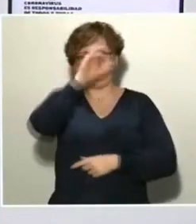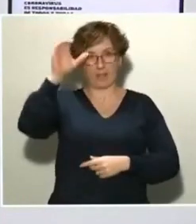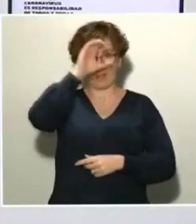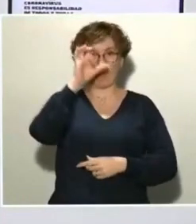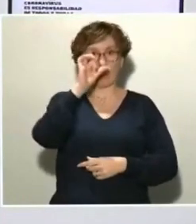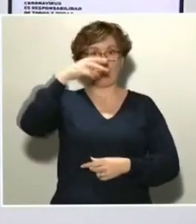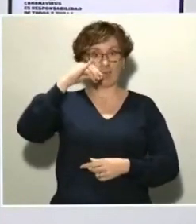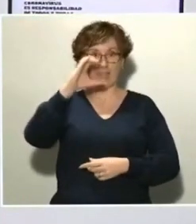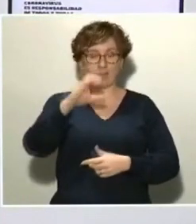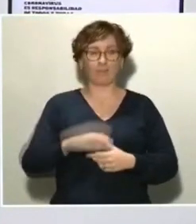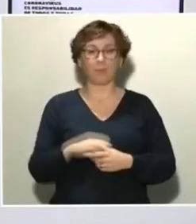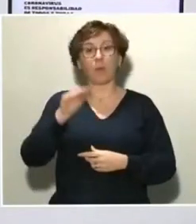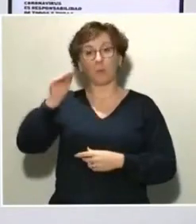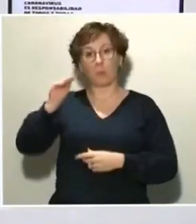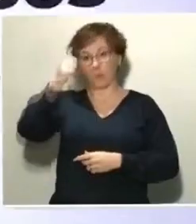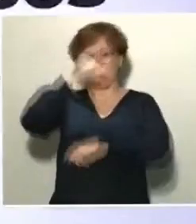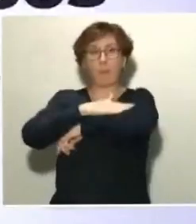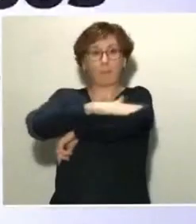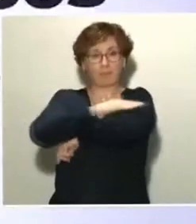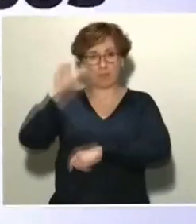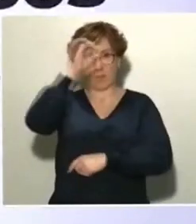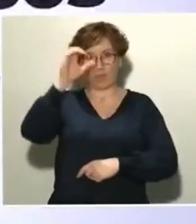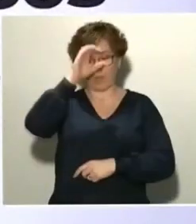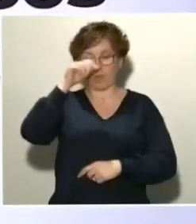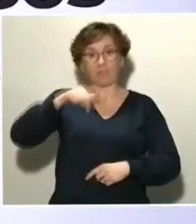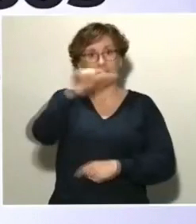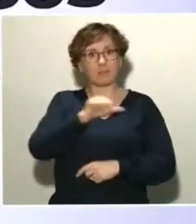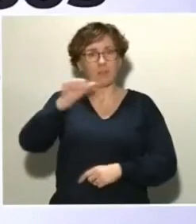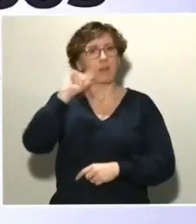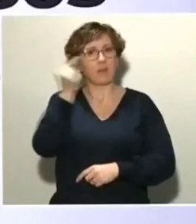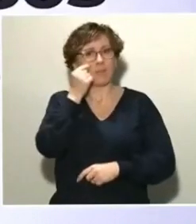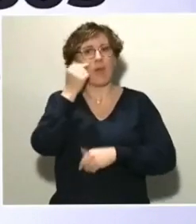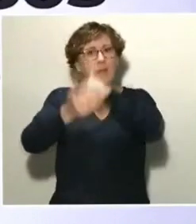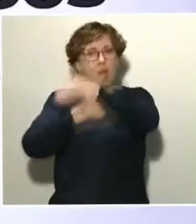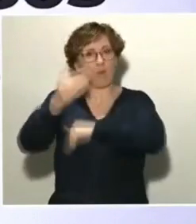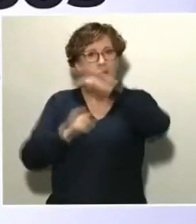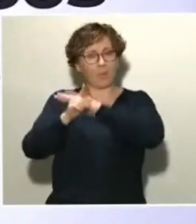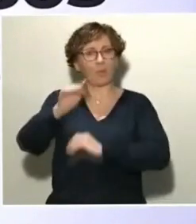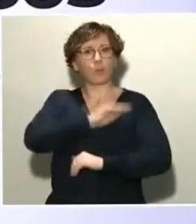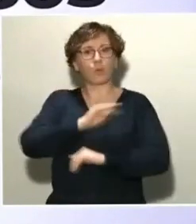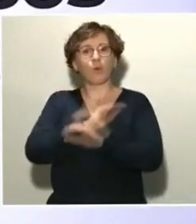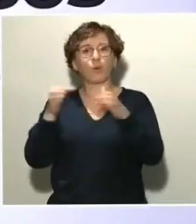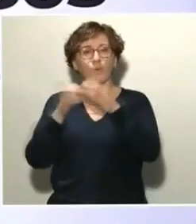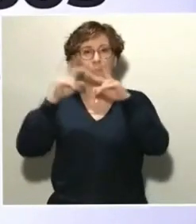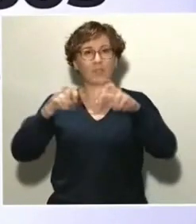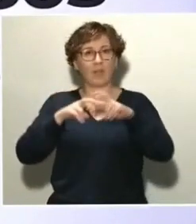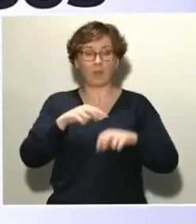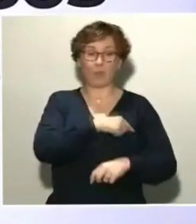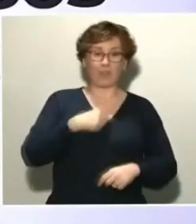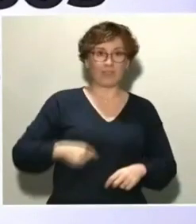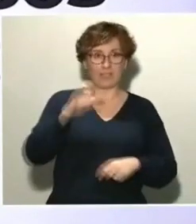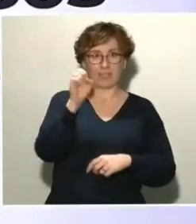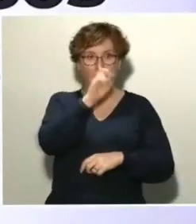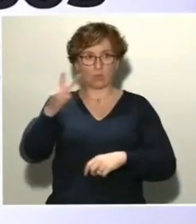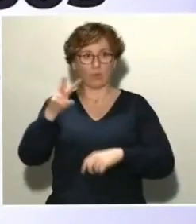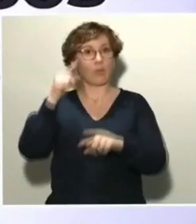ministro Duque. Esta semana hemos sabido que hay avances significativos en grupos de investigación de China y de Estados Unidos que trabajan en el desarrollo de la vacuna contra el